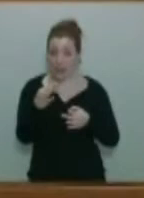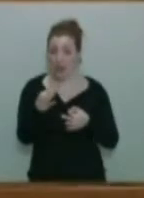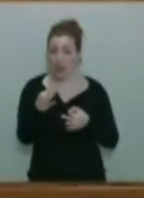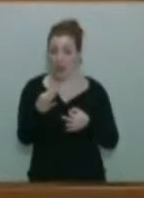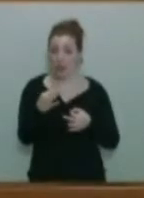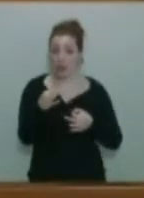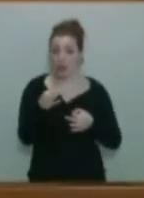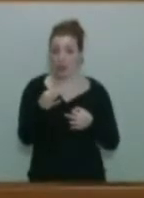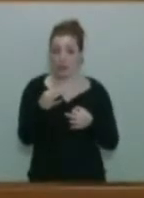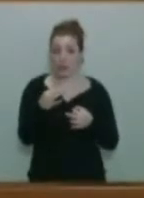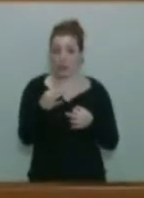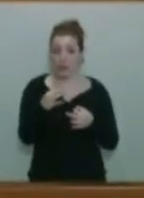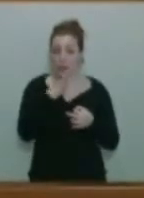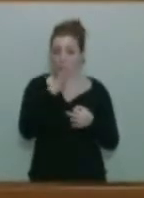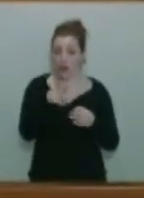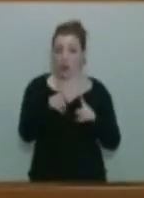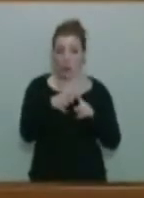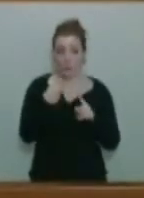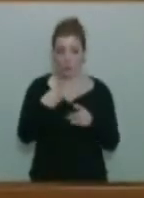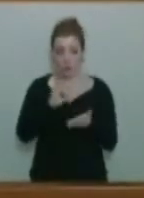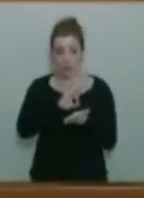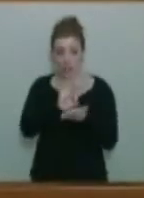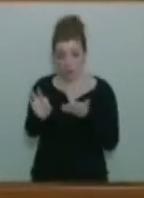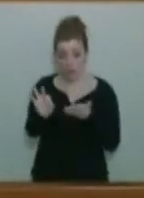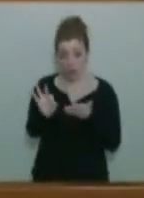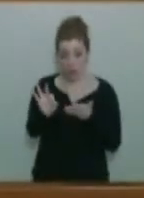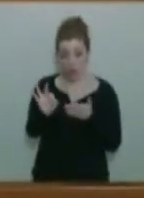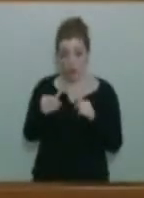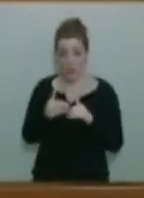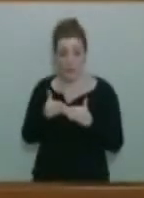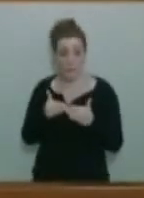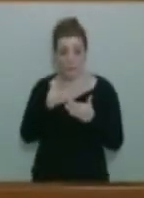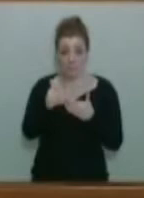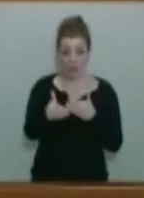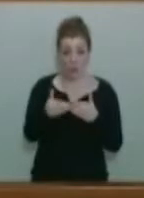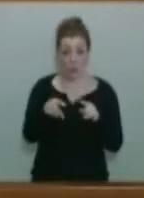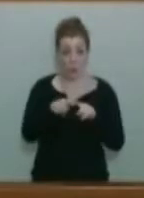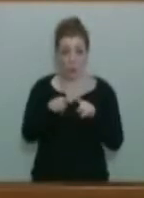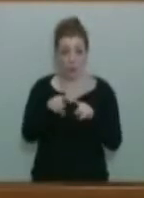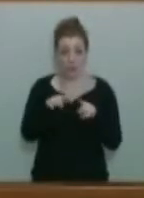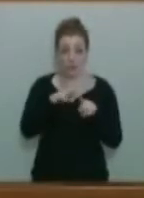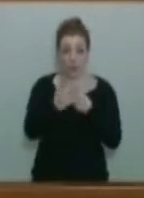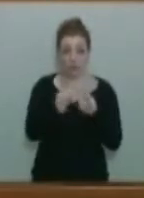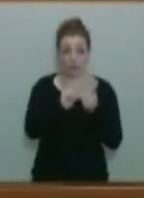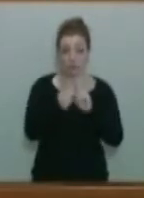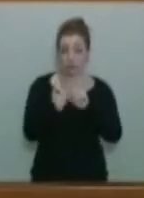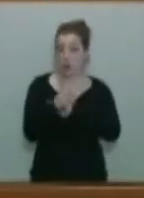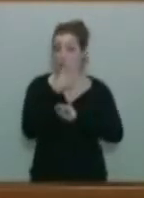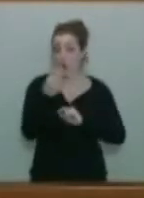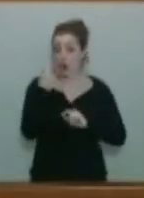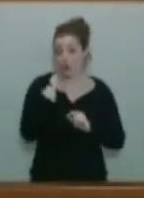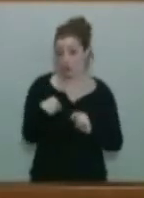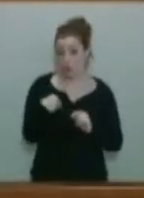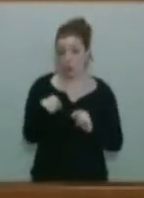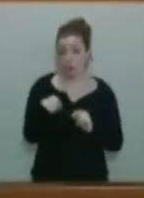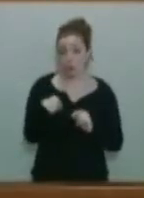fin precisamente de salvaguardar el servicio que se presta más allá de las circunstancias cambiantes que pueden imponer los sucesivos escenarios económicos.